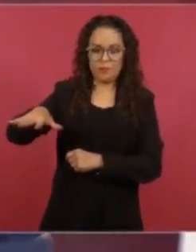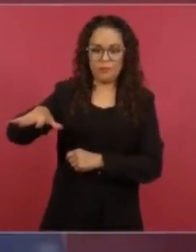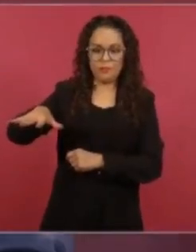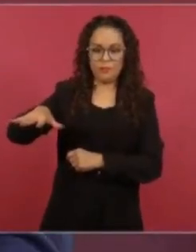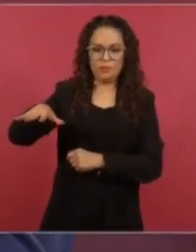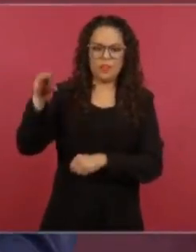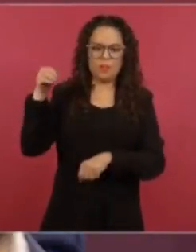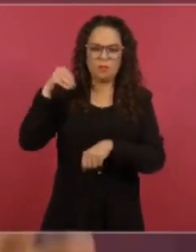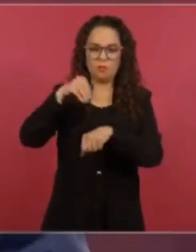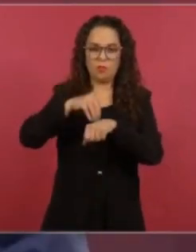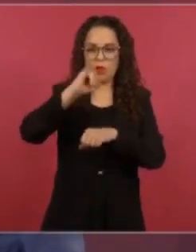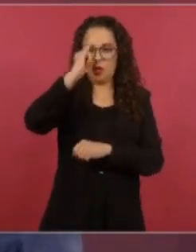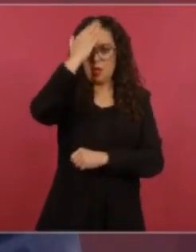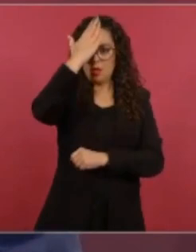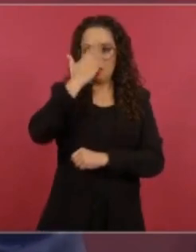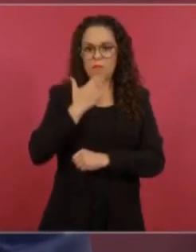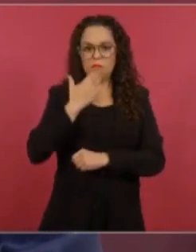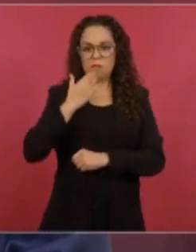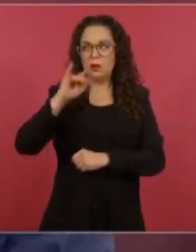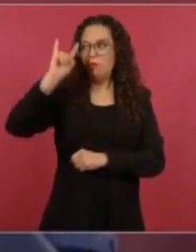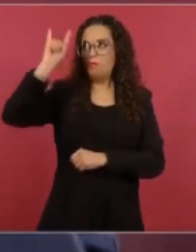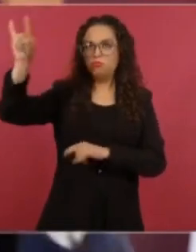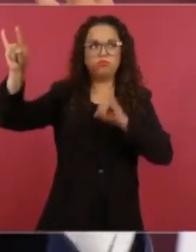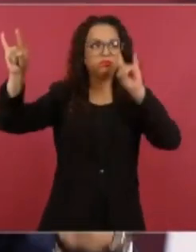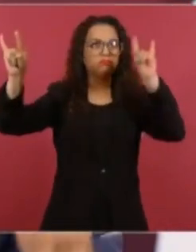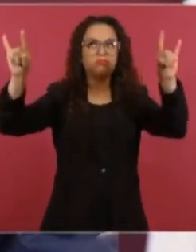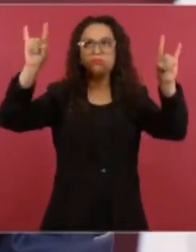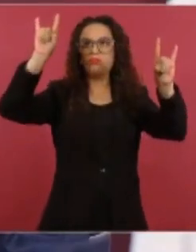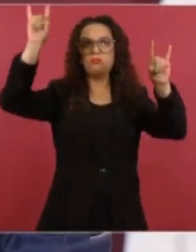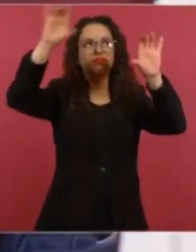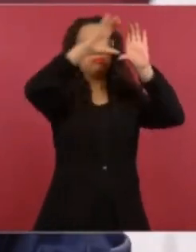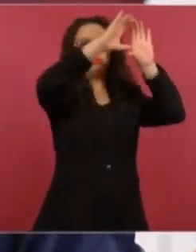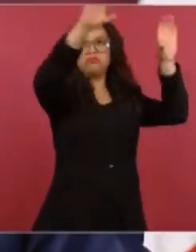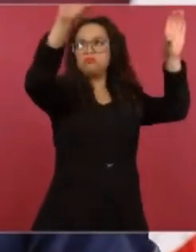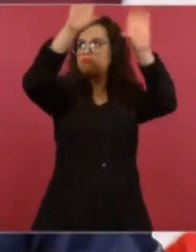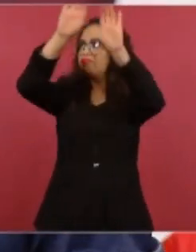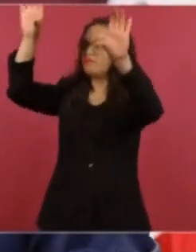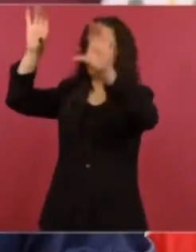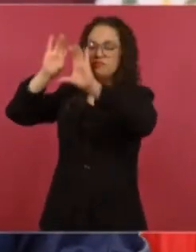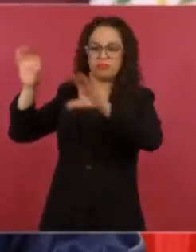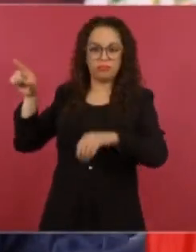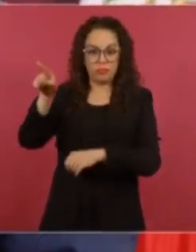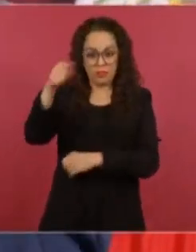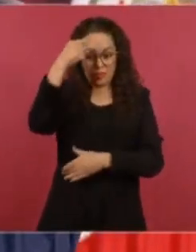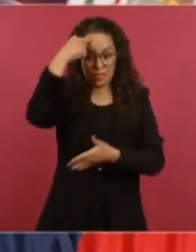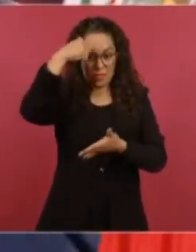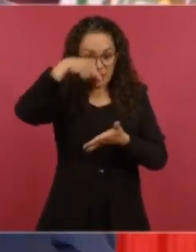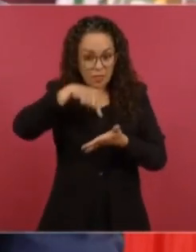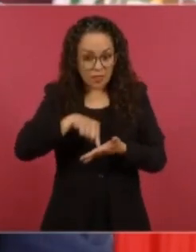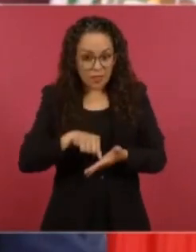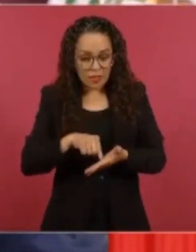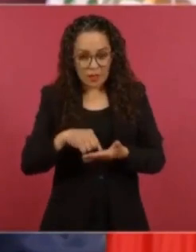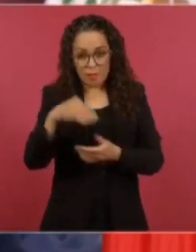Y quitándoles en las fotos diez años, sí que los